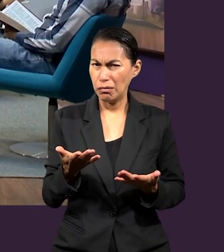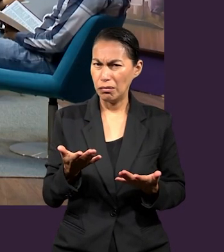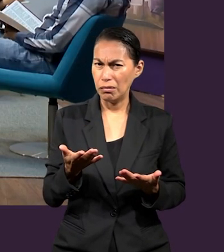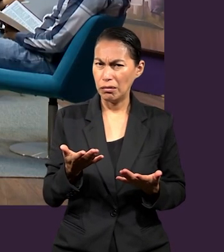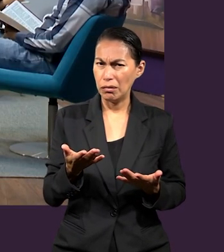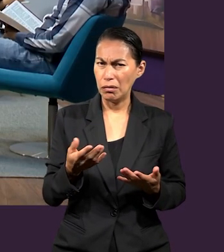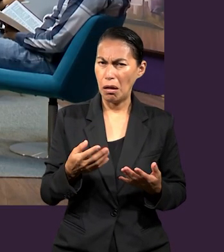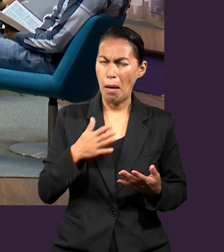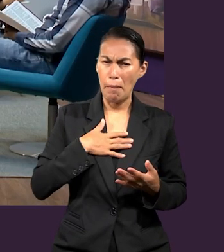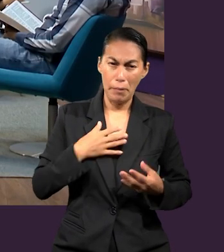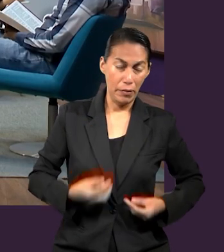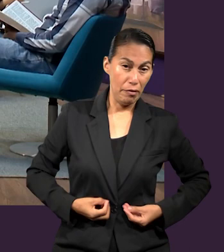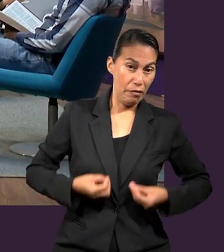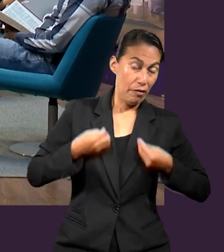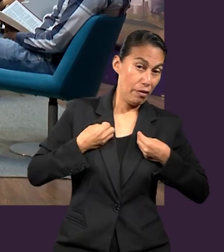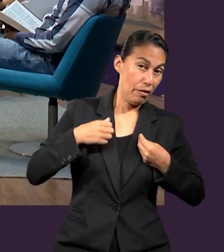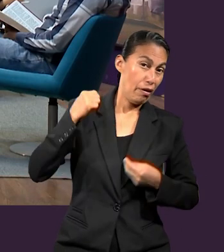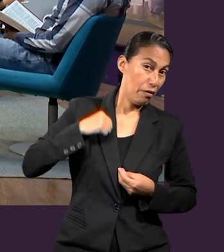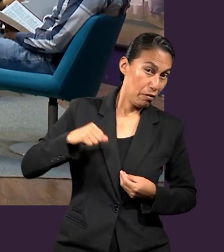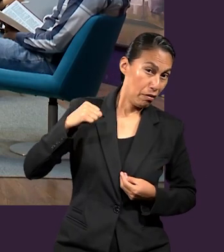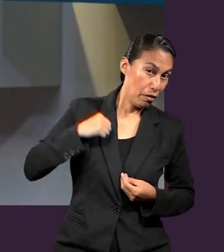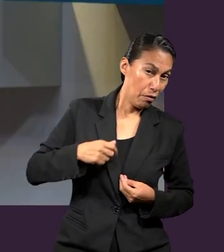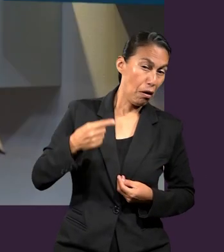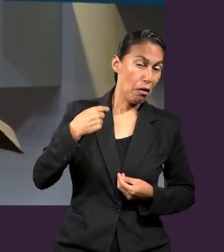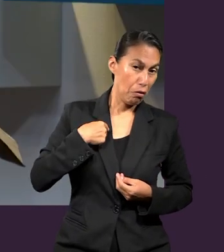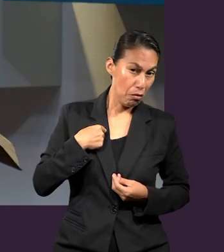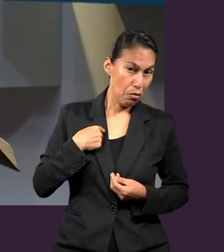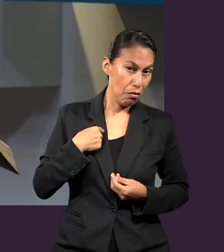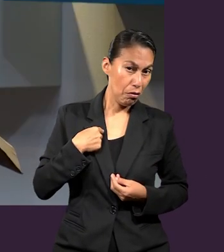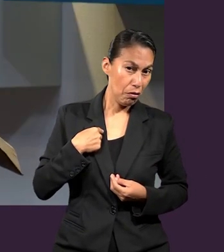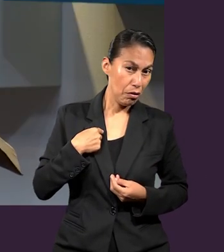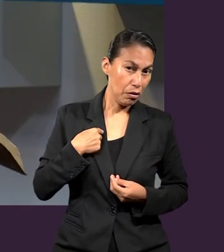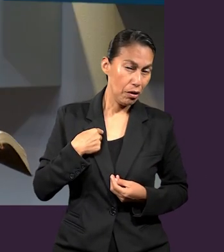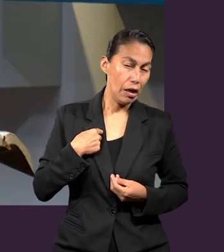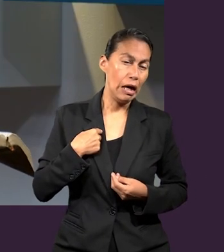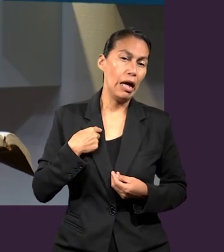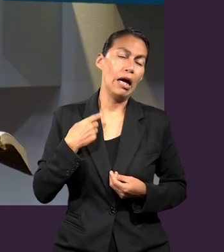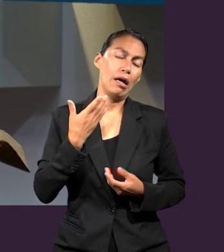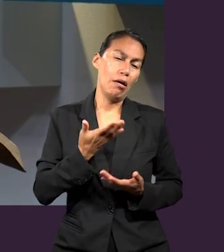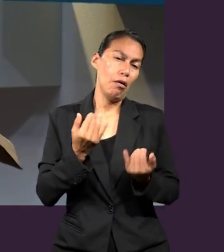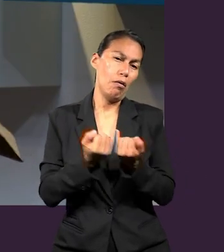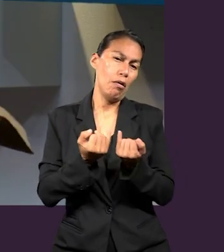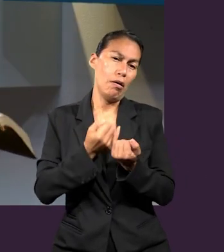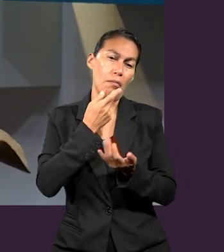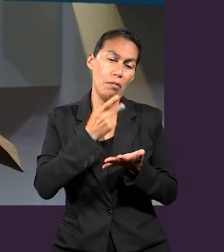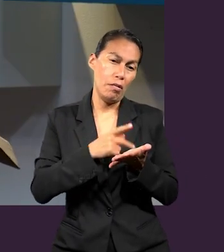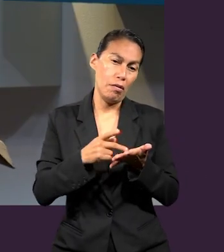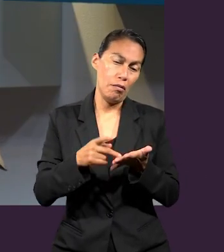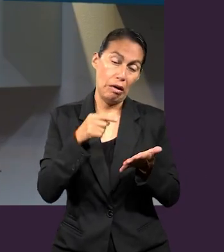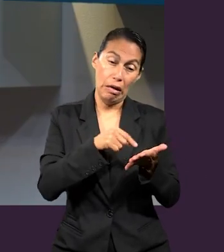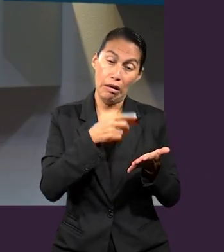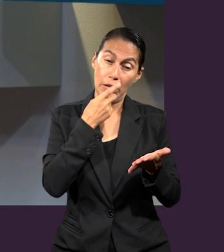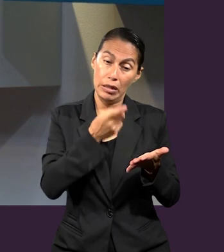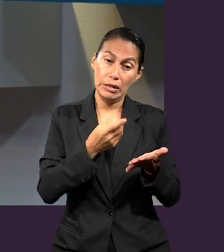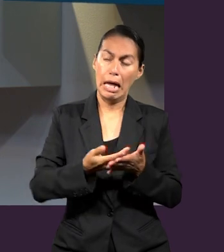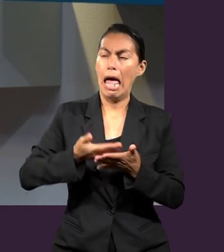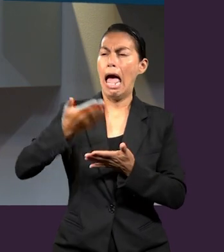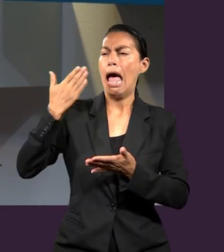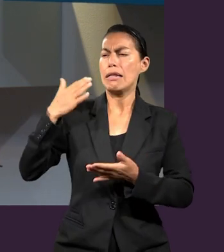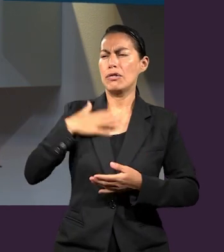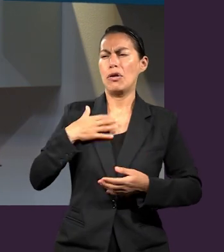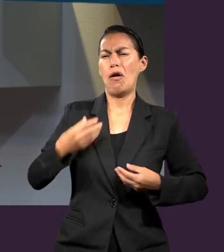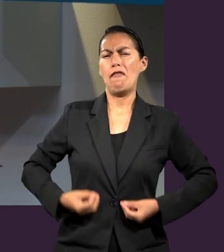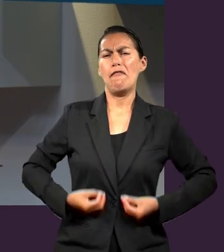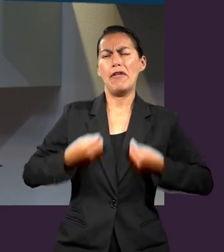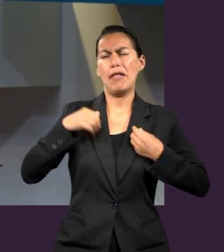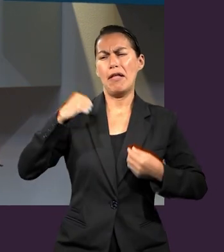escuchado, en mi vida antigua yo era tal cosa, yo era así. Pablo nos podría decir, pues, en mi vida antigua yo perseguía a